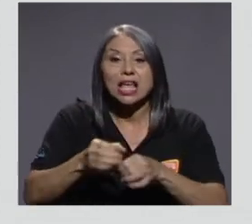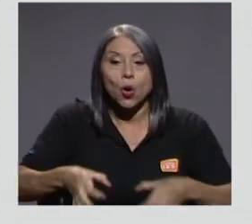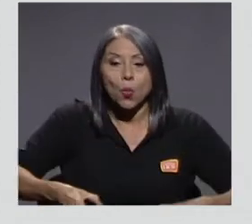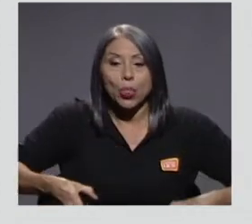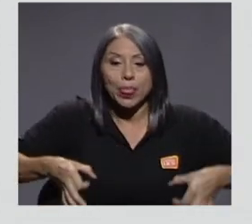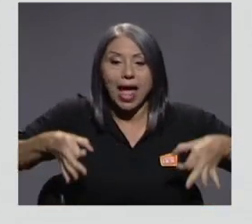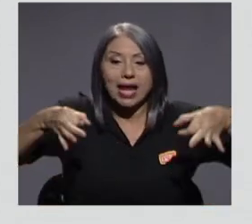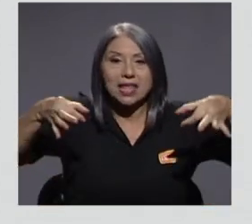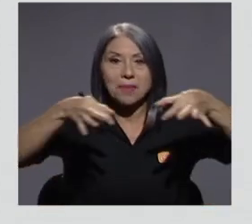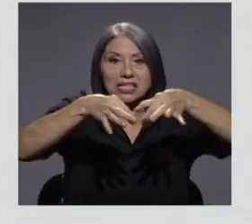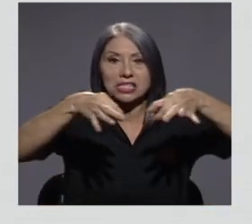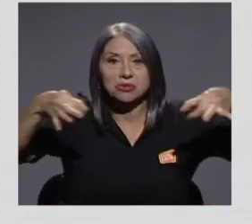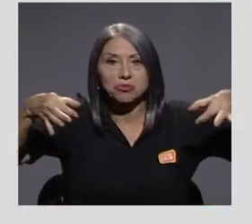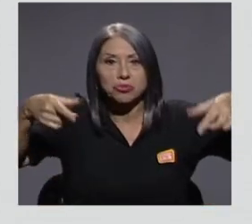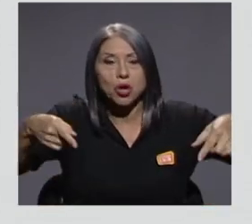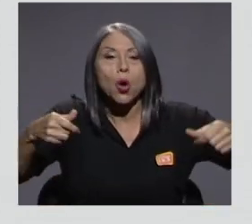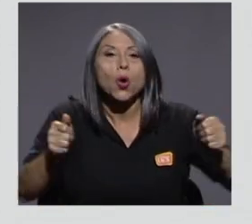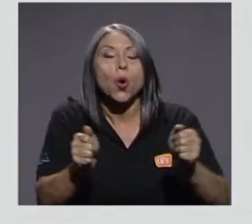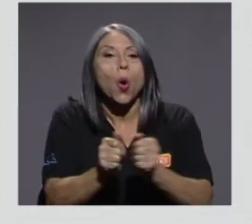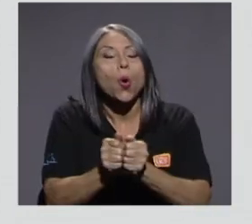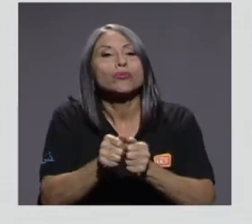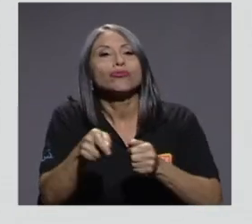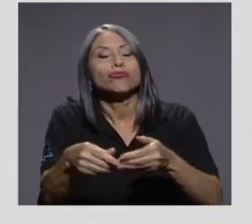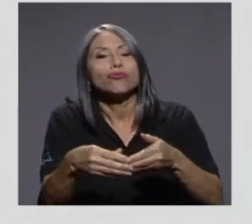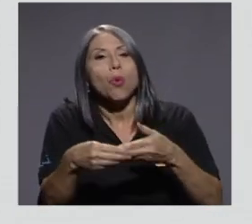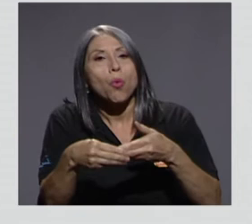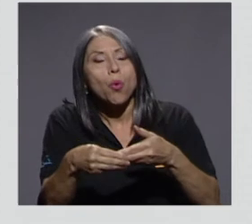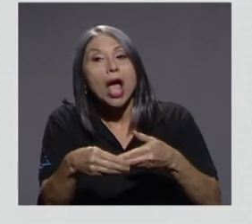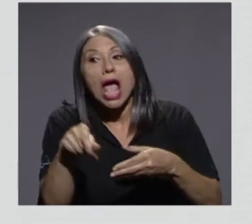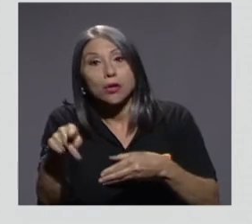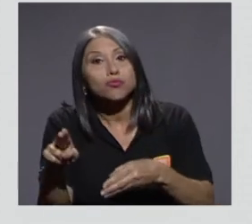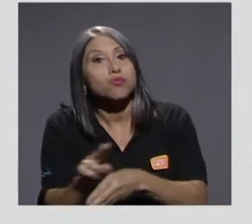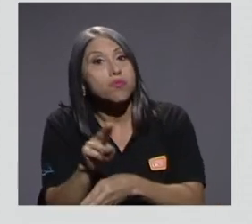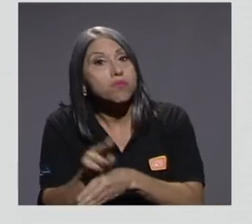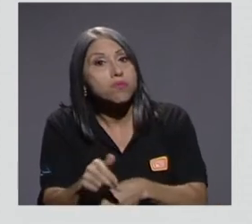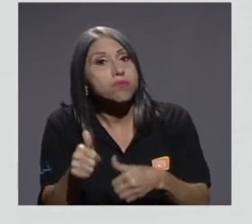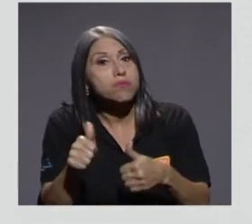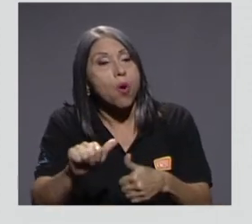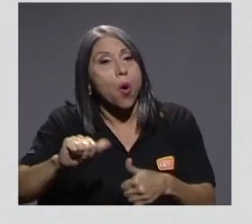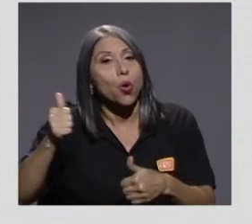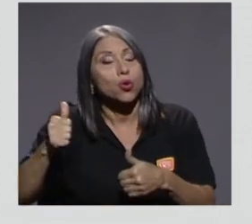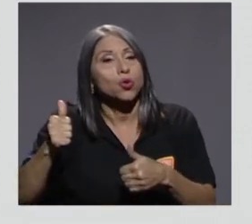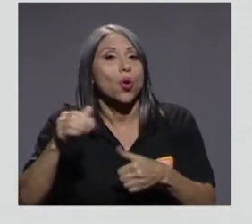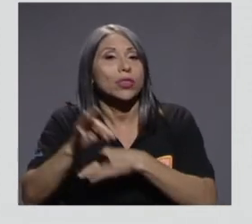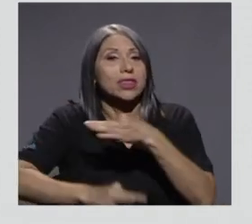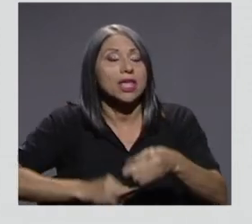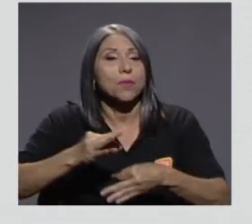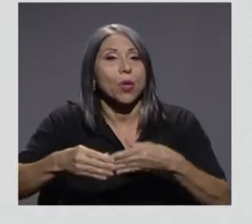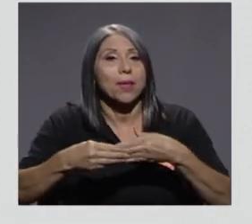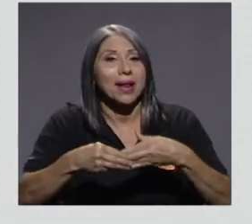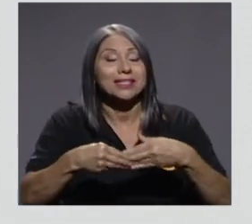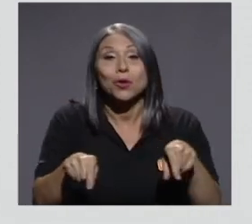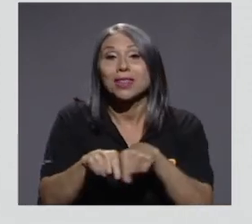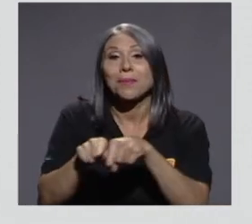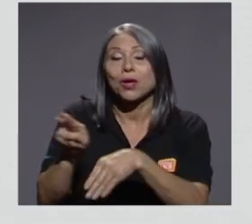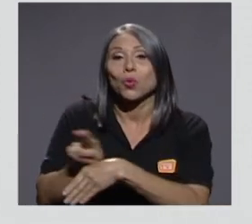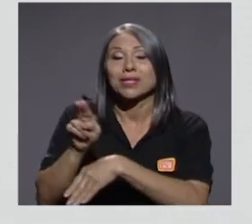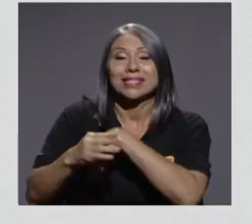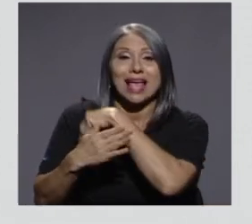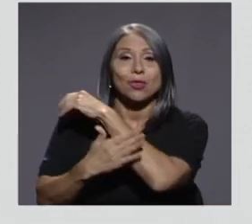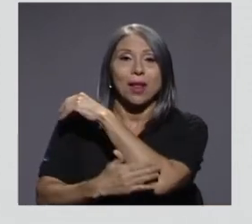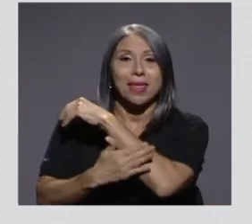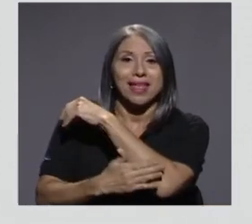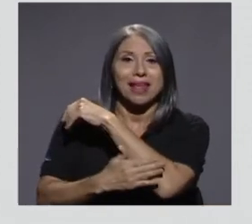Esto es muy positivo porque viene usando otro tipo de plásticos y viene usando la madera. La madera generalmente se quiebra